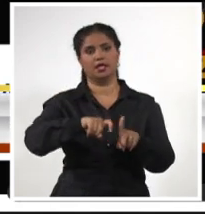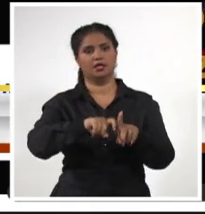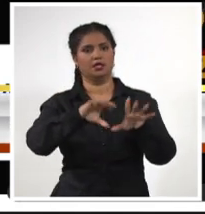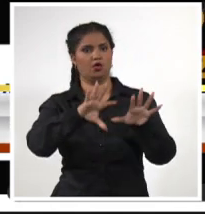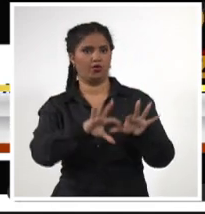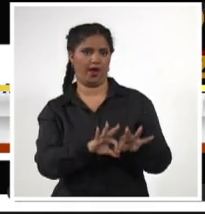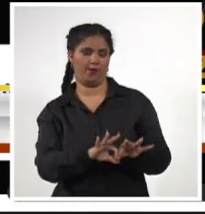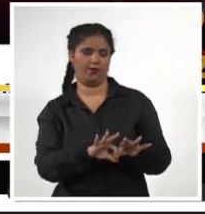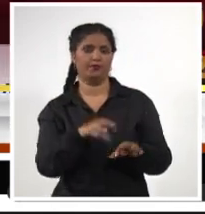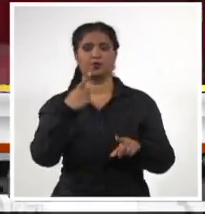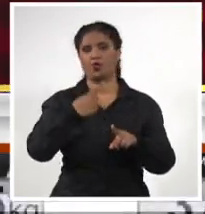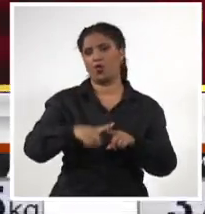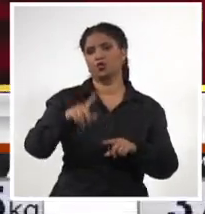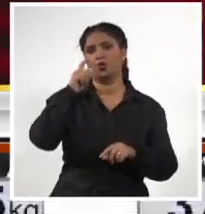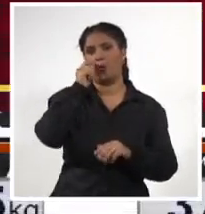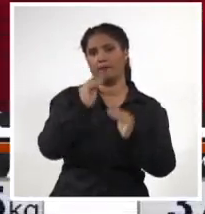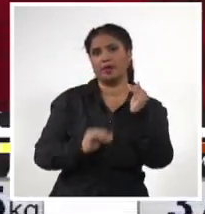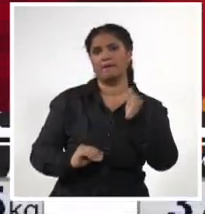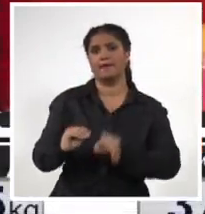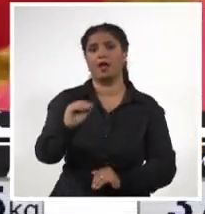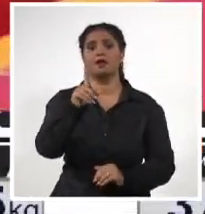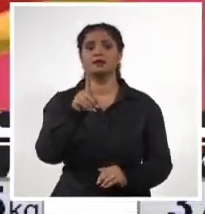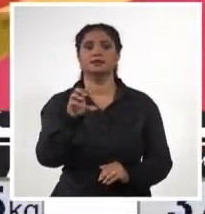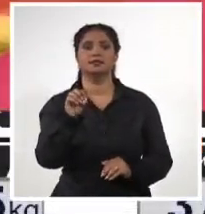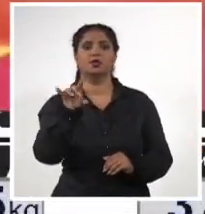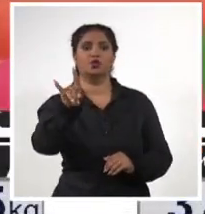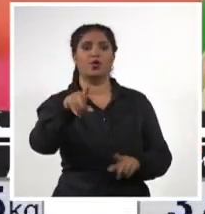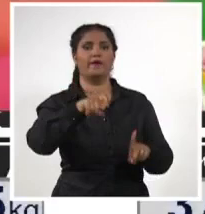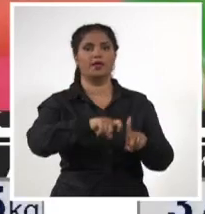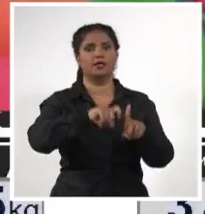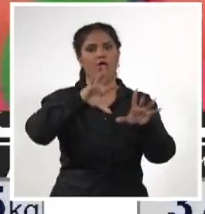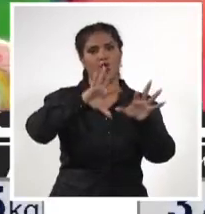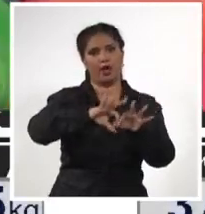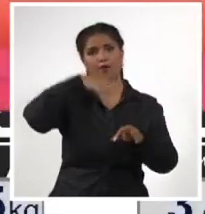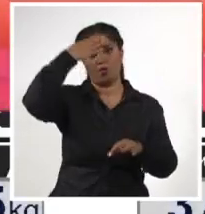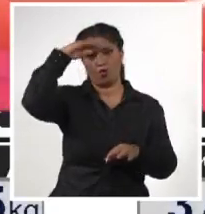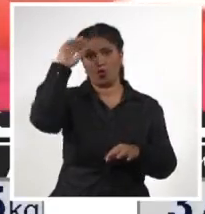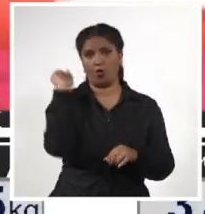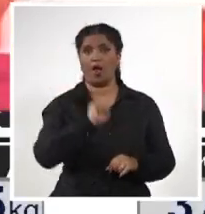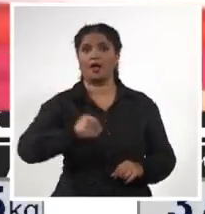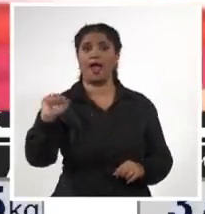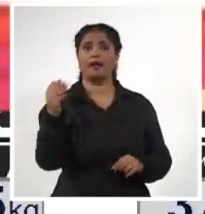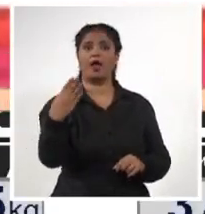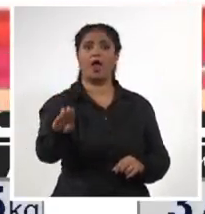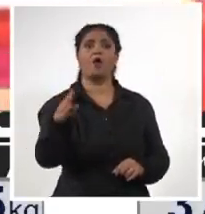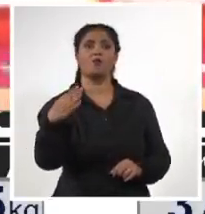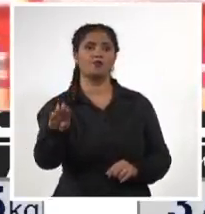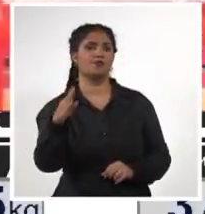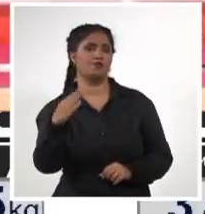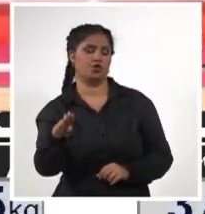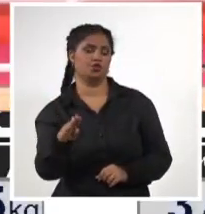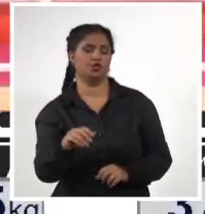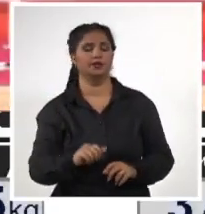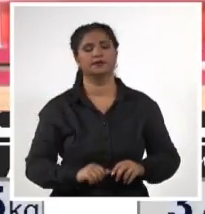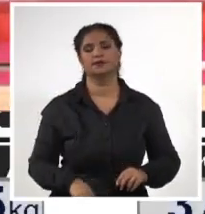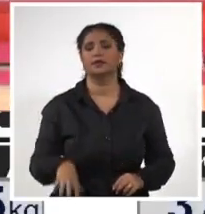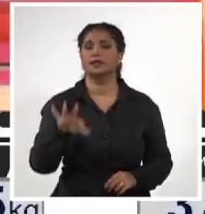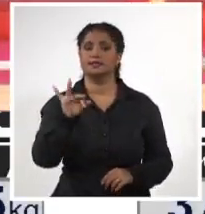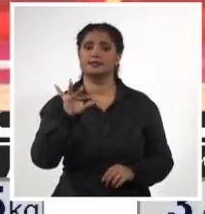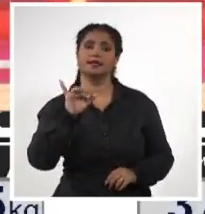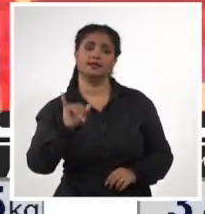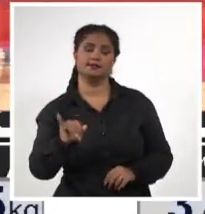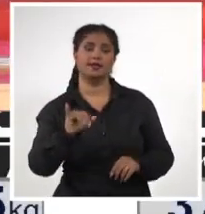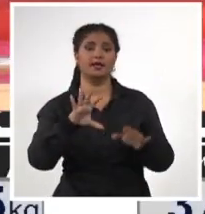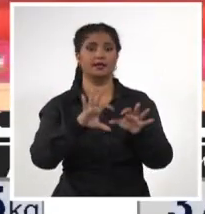más de 109 kilogramos. Cuba conquistó la víspera senda a las medallas de bronce por intermedio de Yeniuska Mirabal en los 76 kilos y Juan